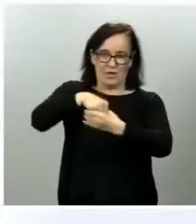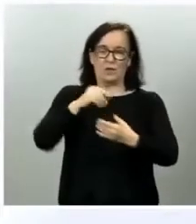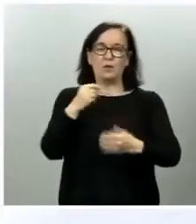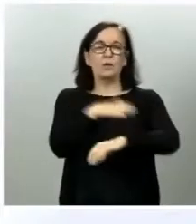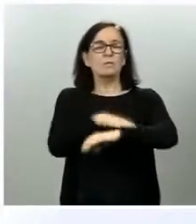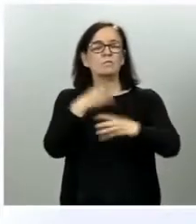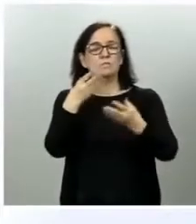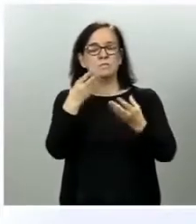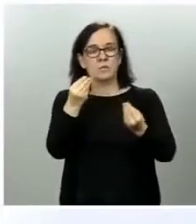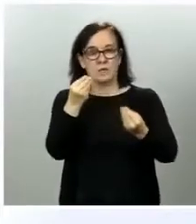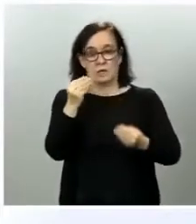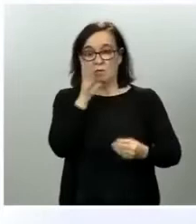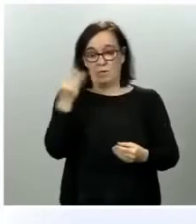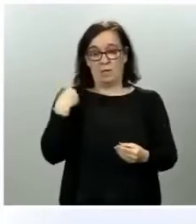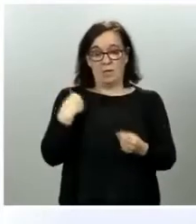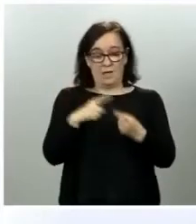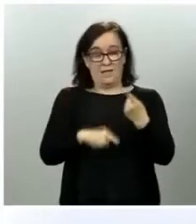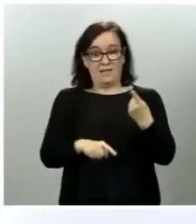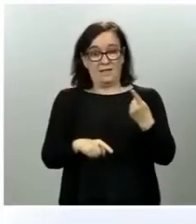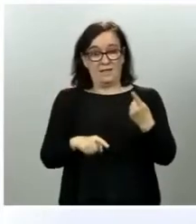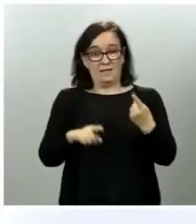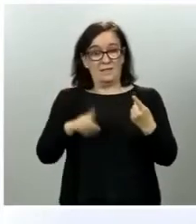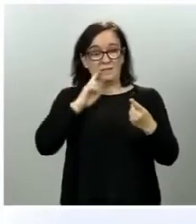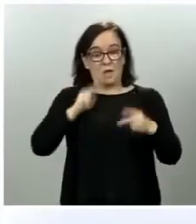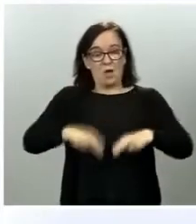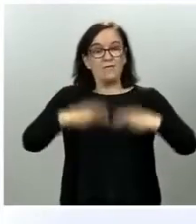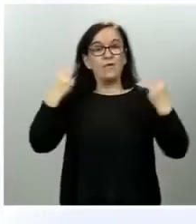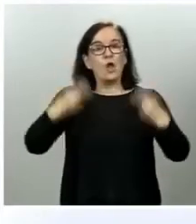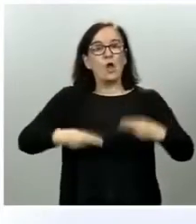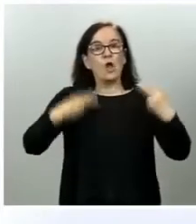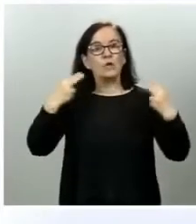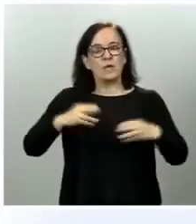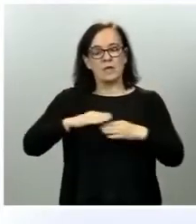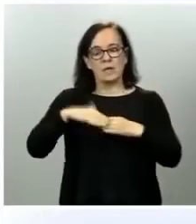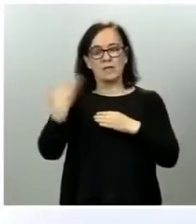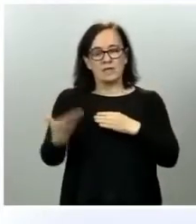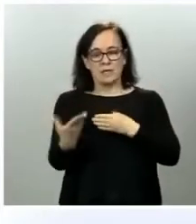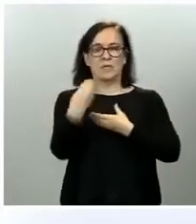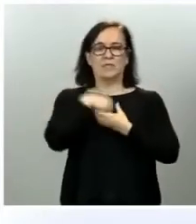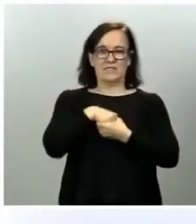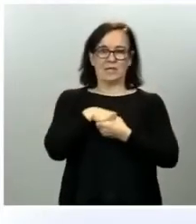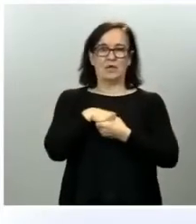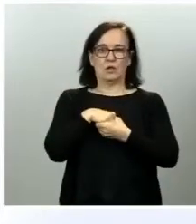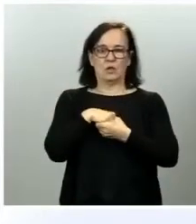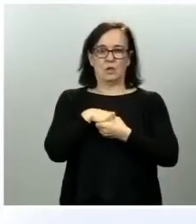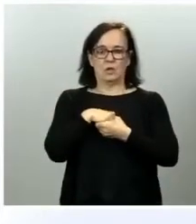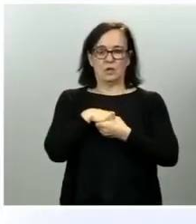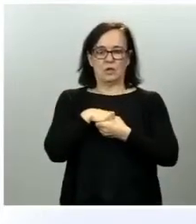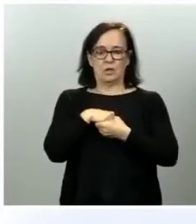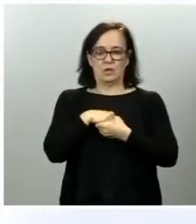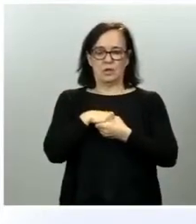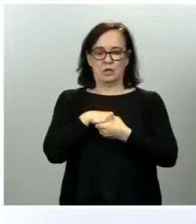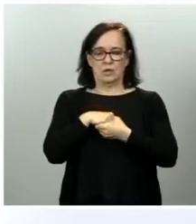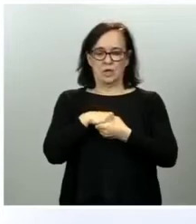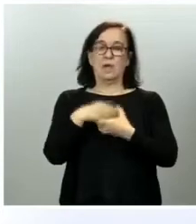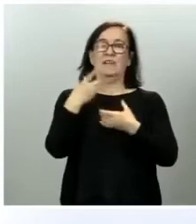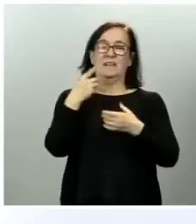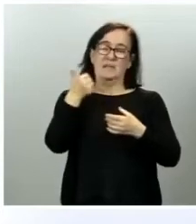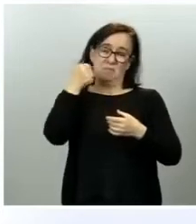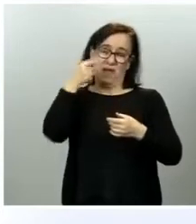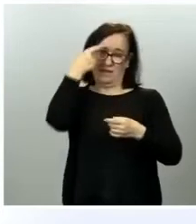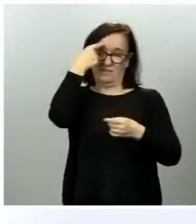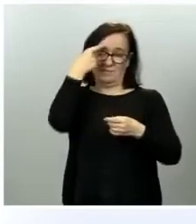referirte en relación a las fronteras exteriores, fronteras interiores y en lo que más hace sindicación las interiores, el